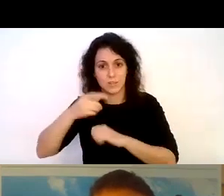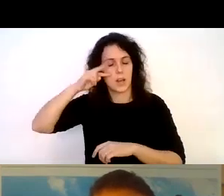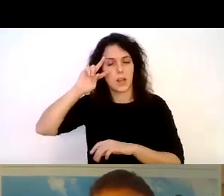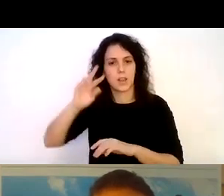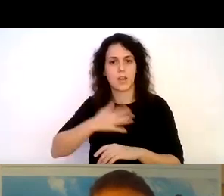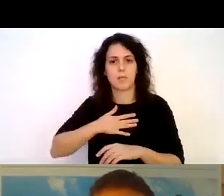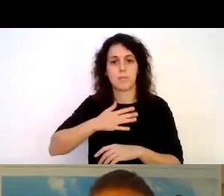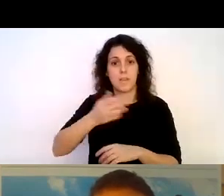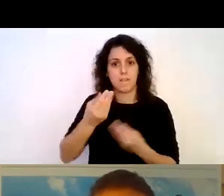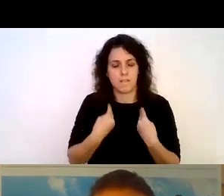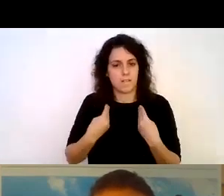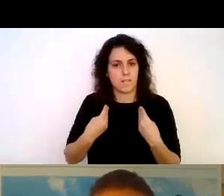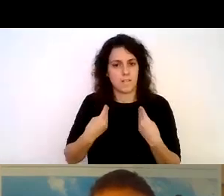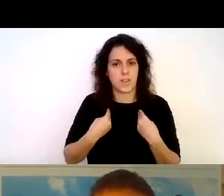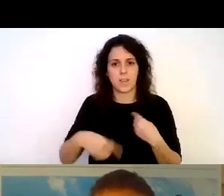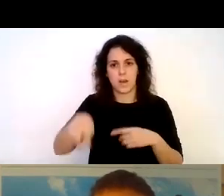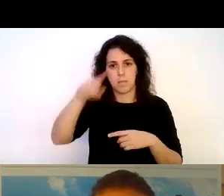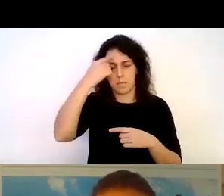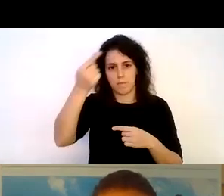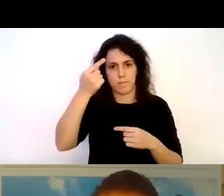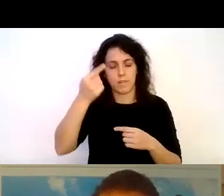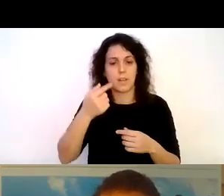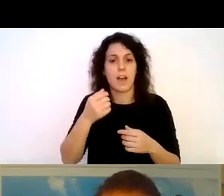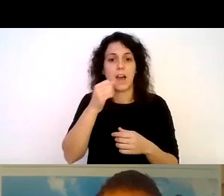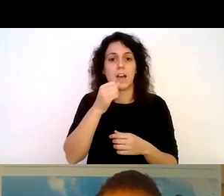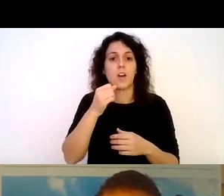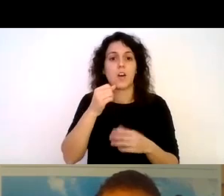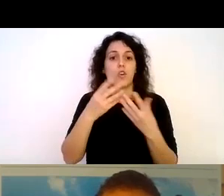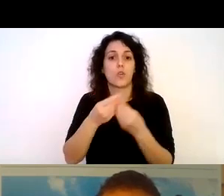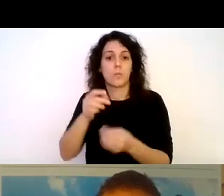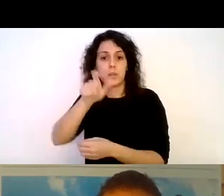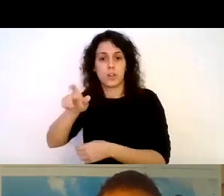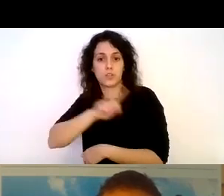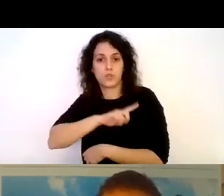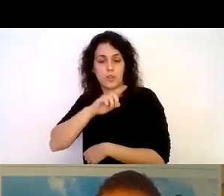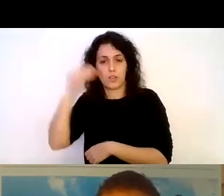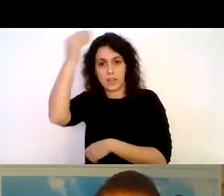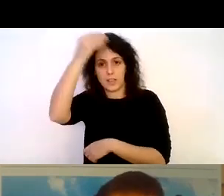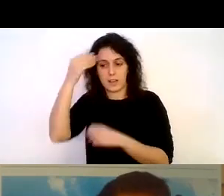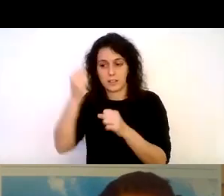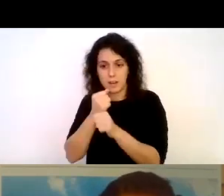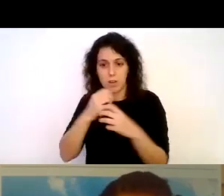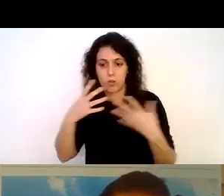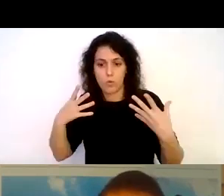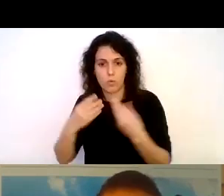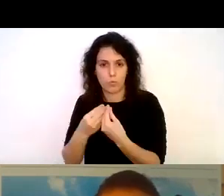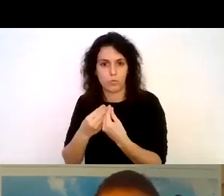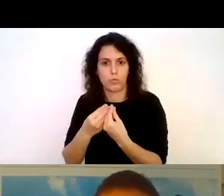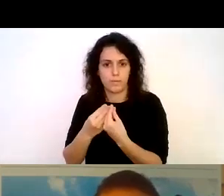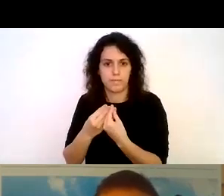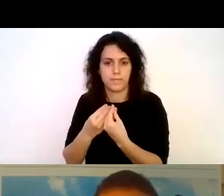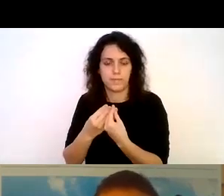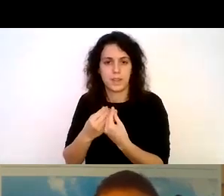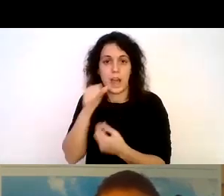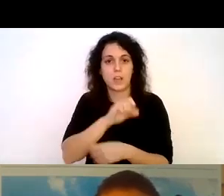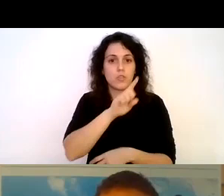mi vida como instructor en ese año trabajando con soldados israelíes puntualmente y bueno fue desde